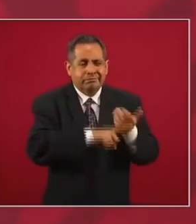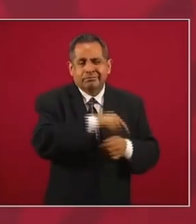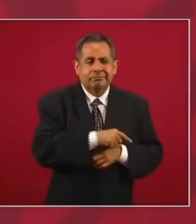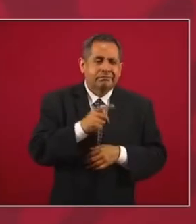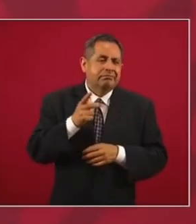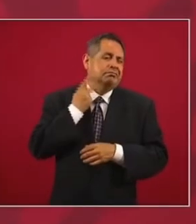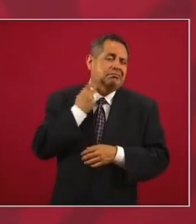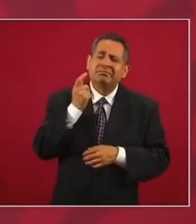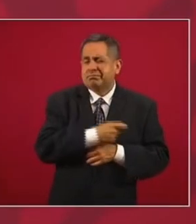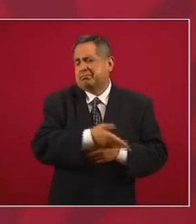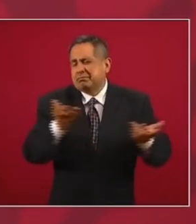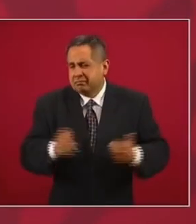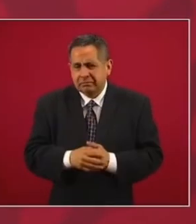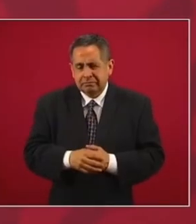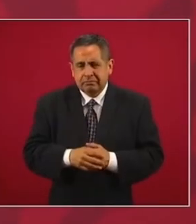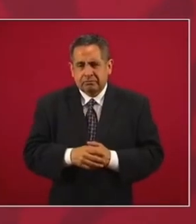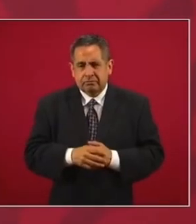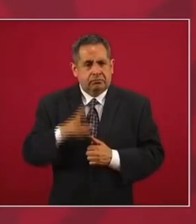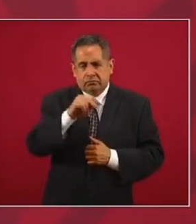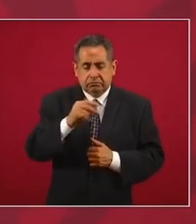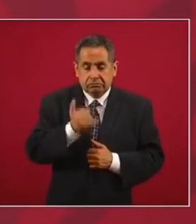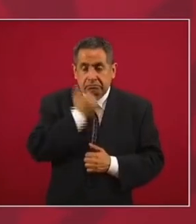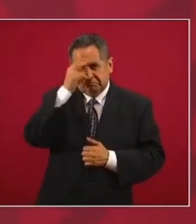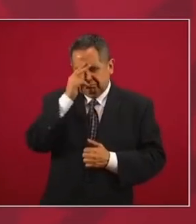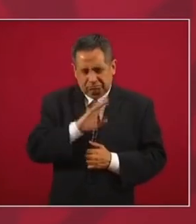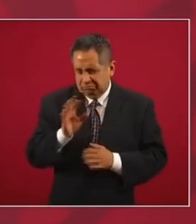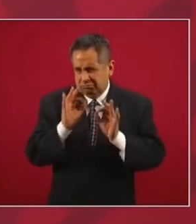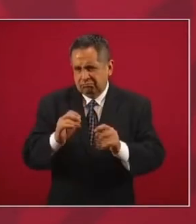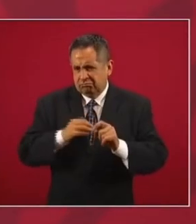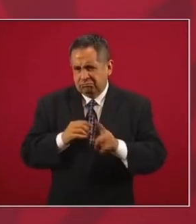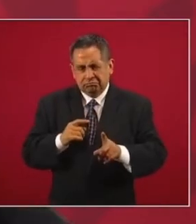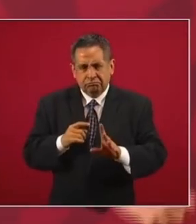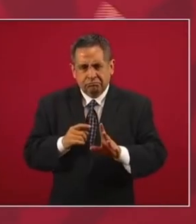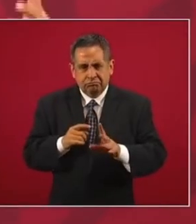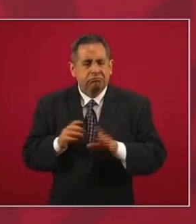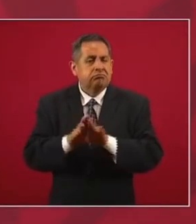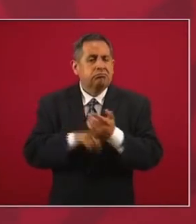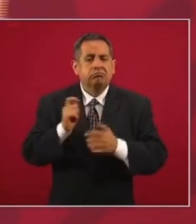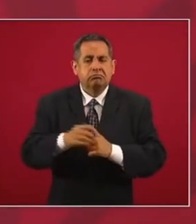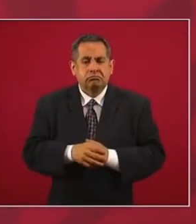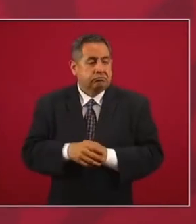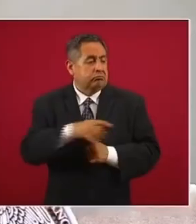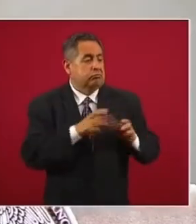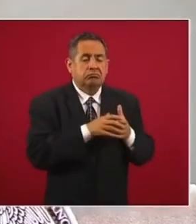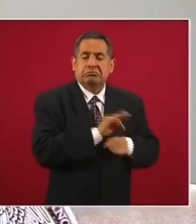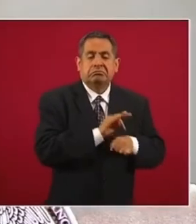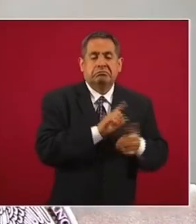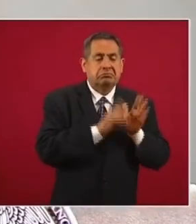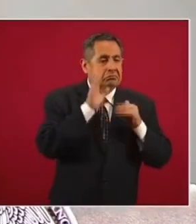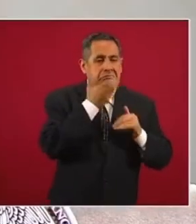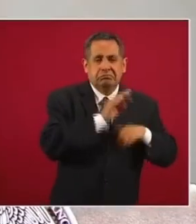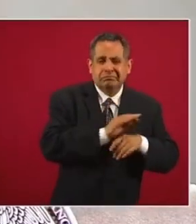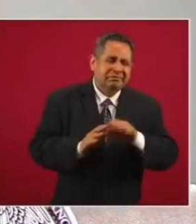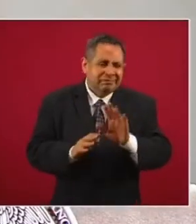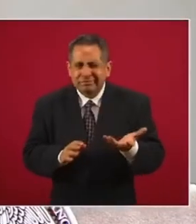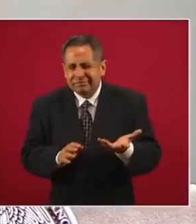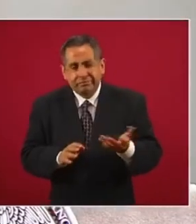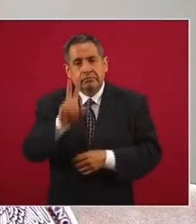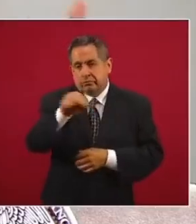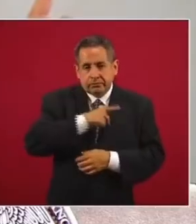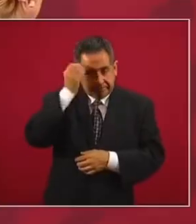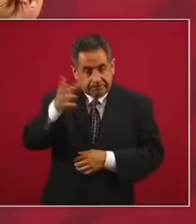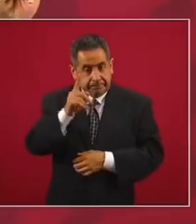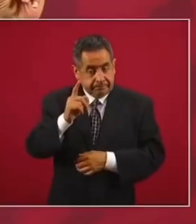político. Y no me equivoco, de que abrazado por el conservadurismo. No hay que olvidar